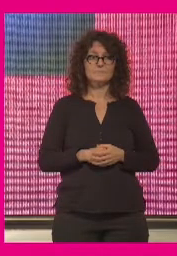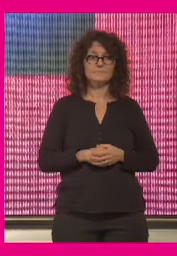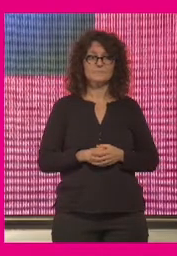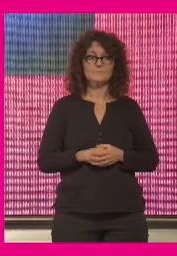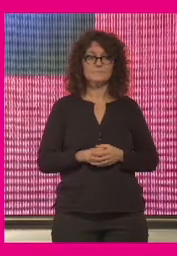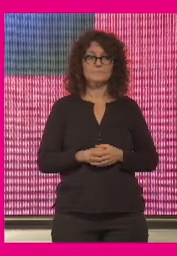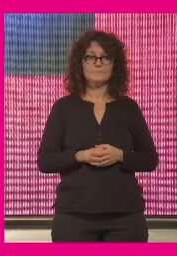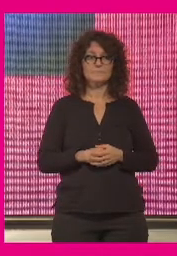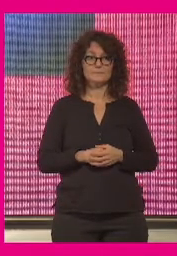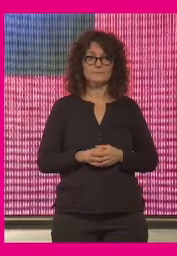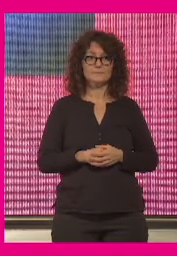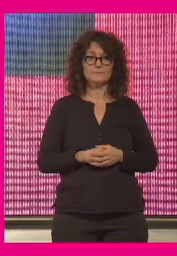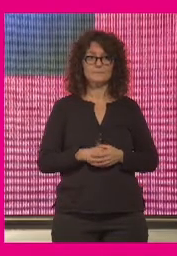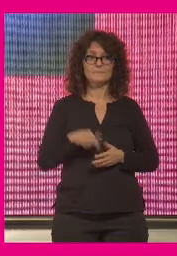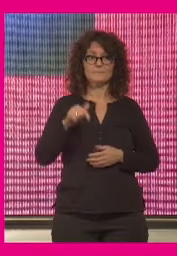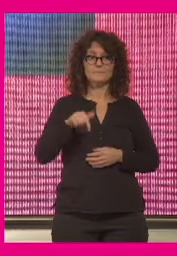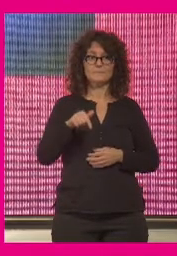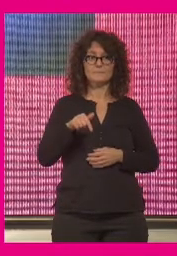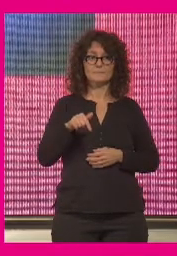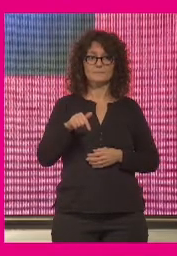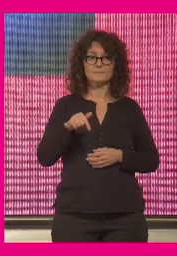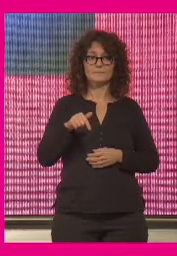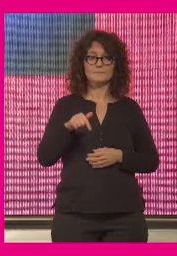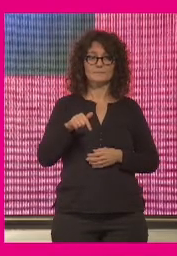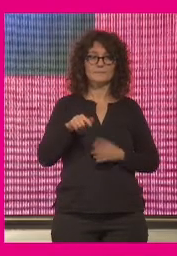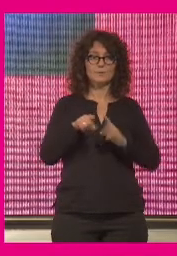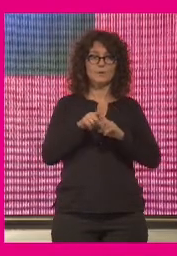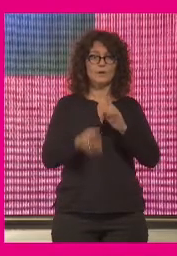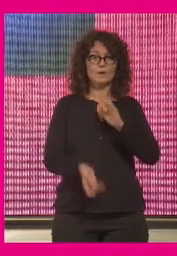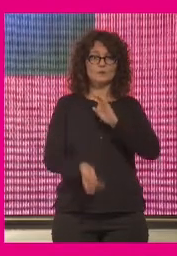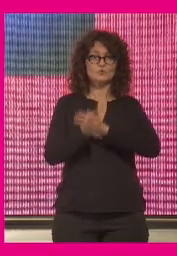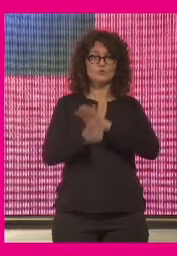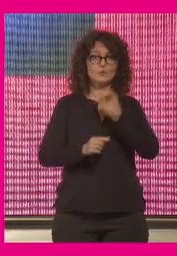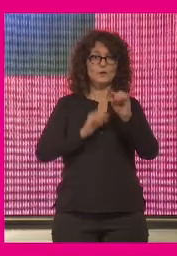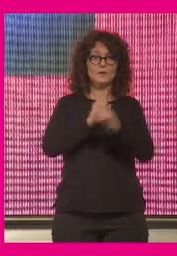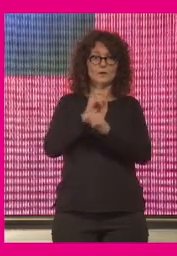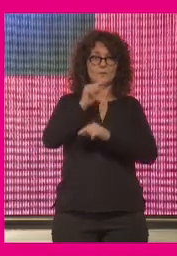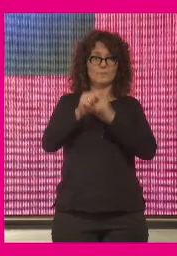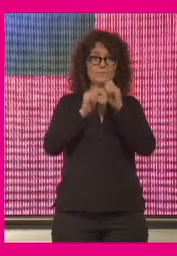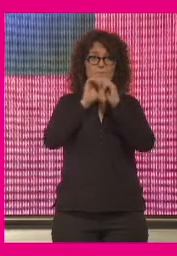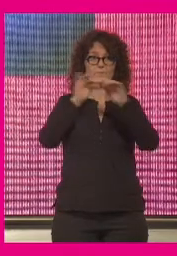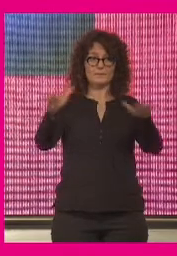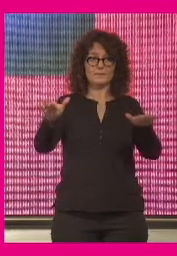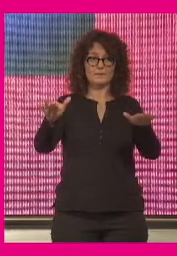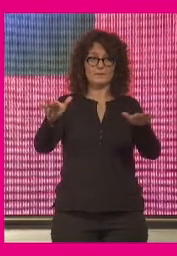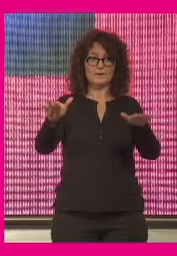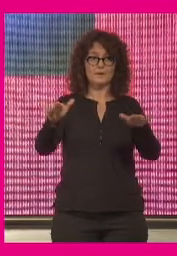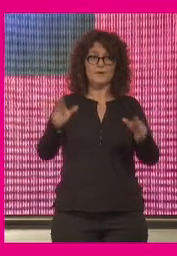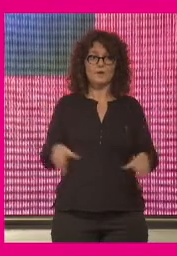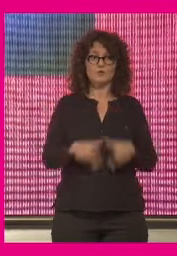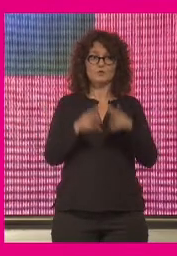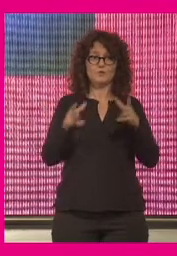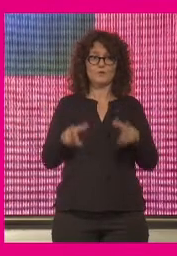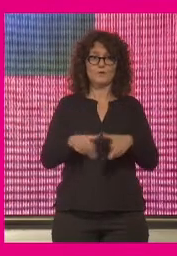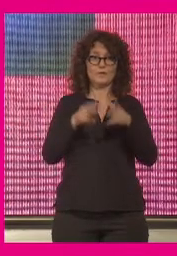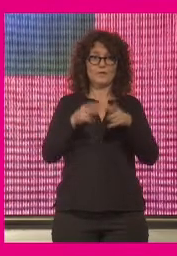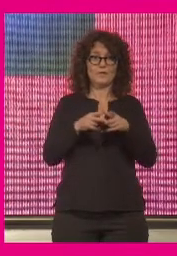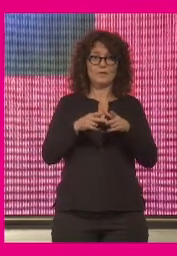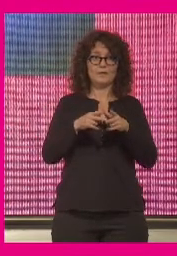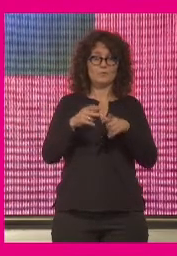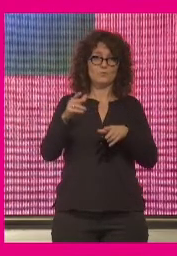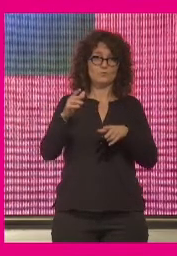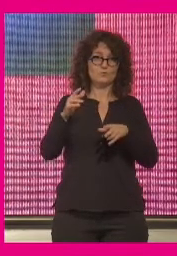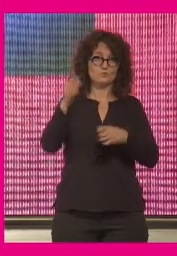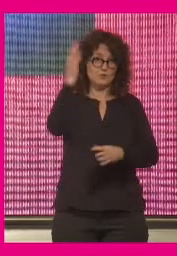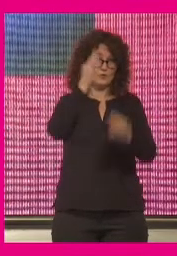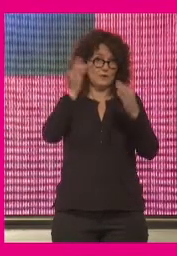es la primera pandemia que tiene lugar en medio de la sociedad de los datos y por cierto esa peculiaridad